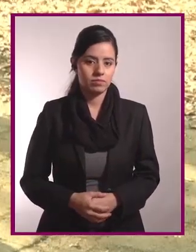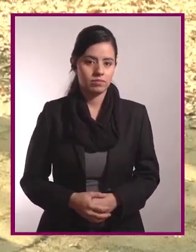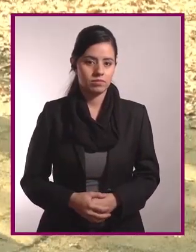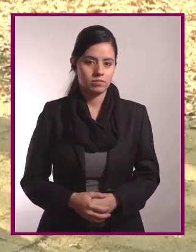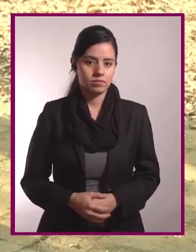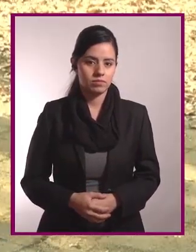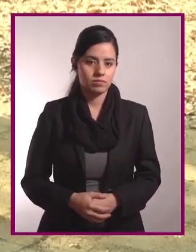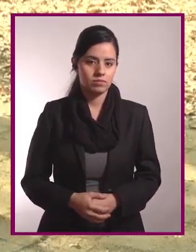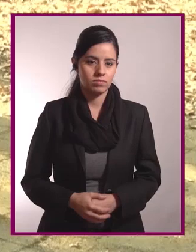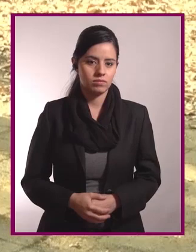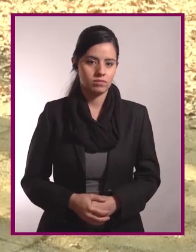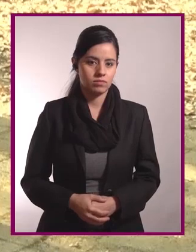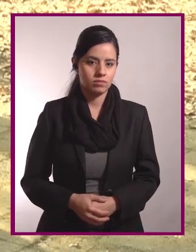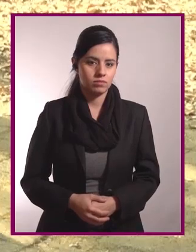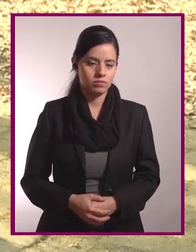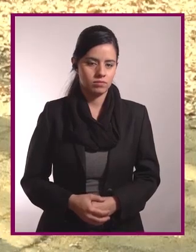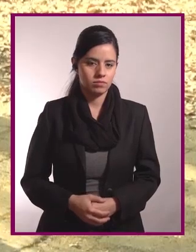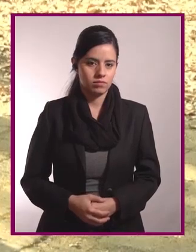Bajo